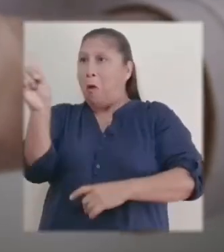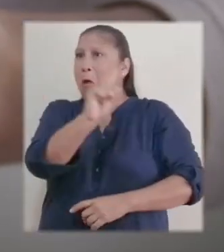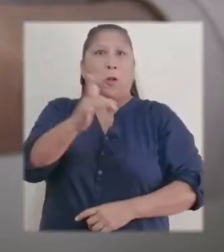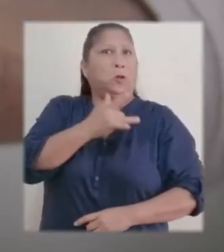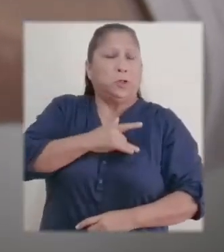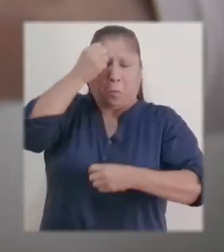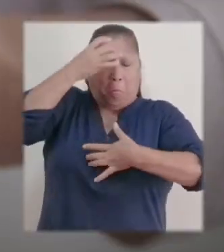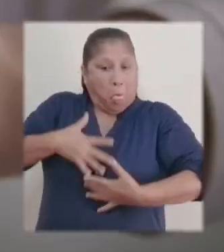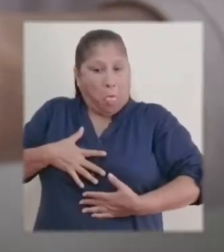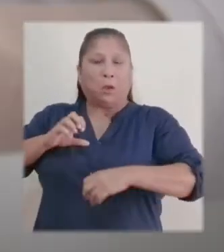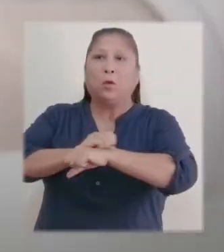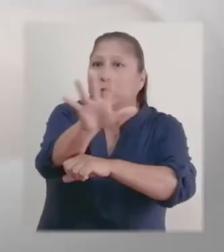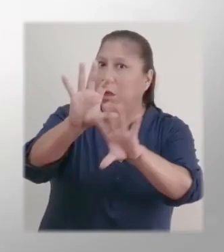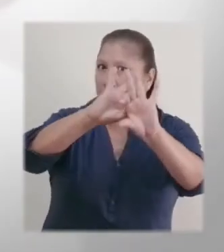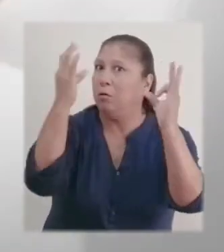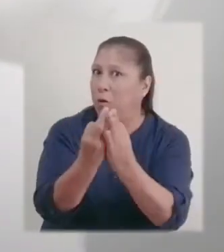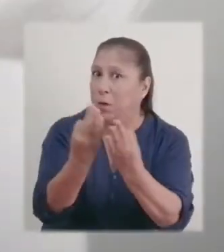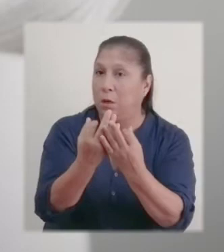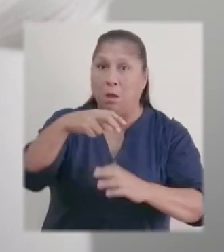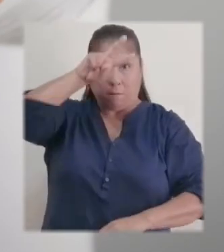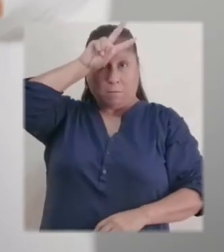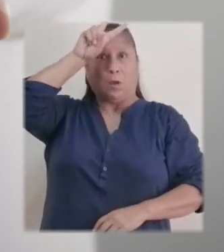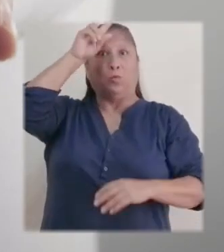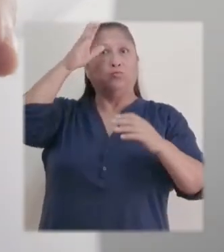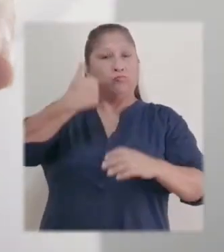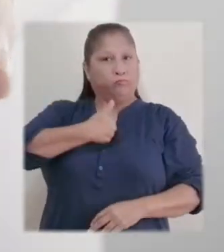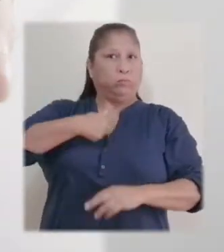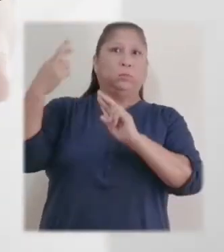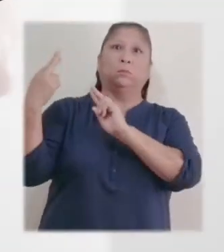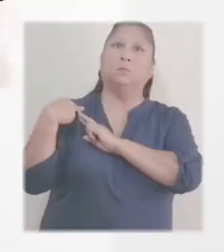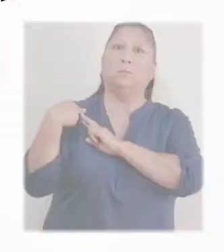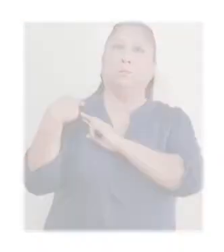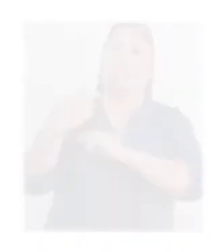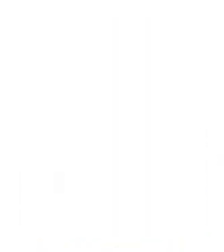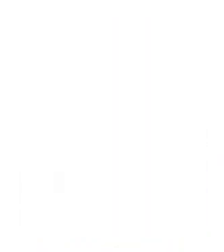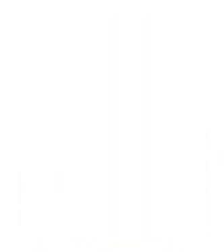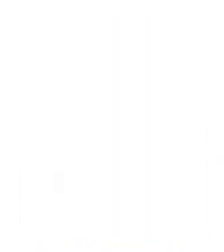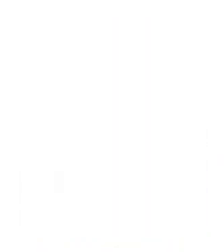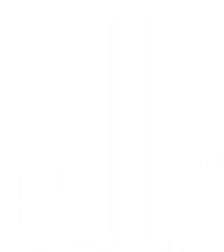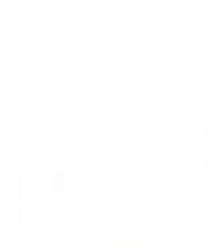síntomas y aún así contagiar a tu familia. Perú está en nuestras manos. Gobierno del Perú. El Perú primero.